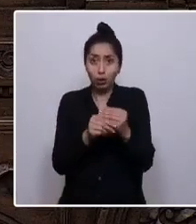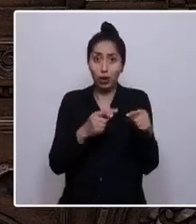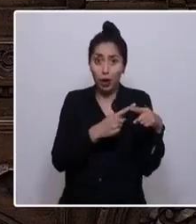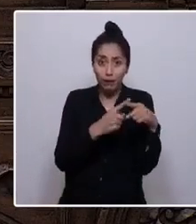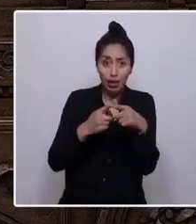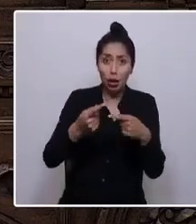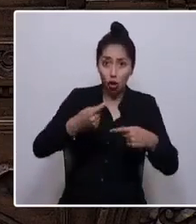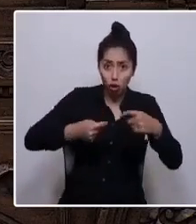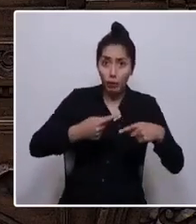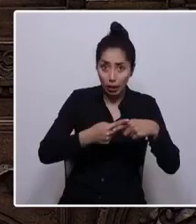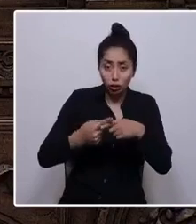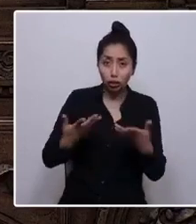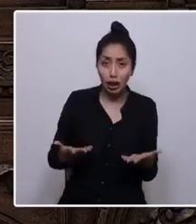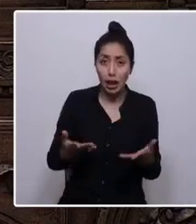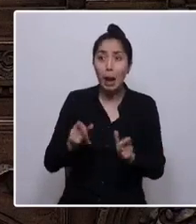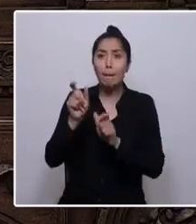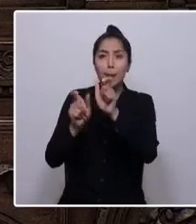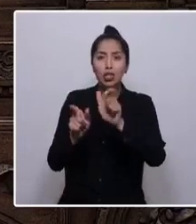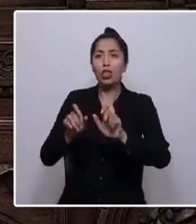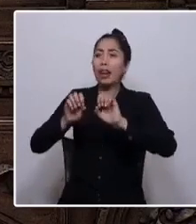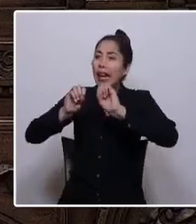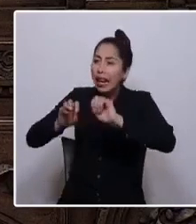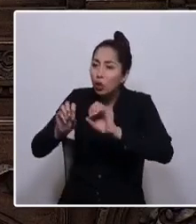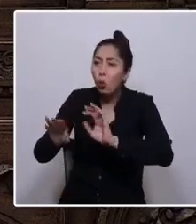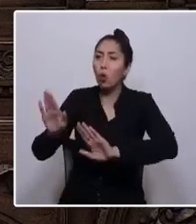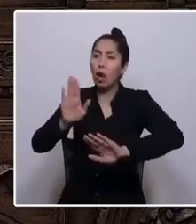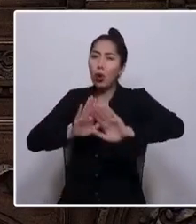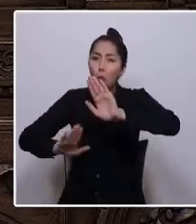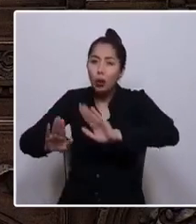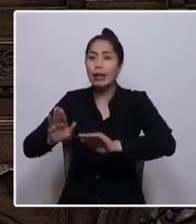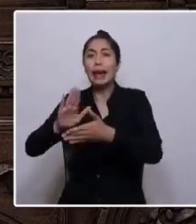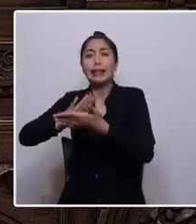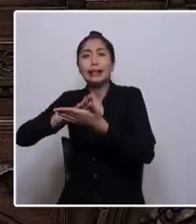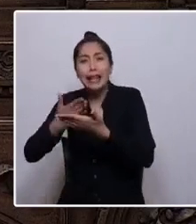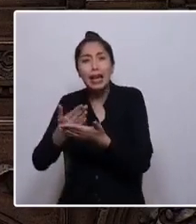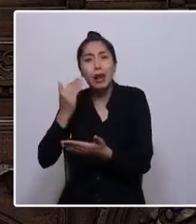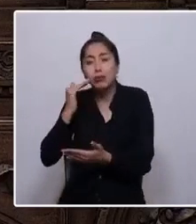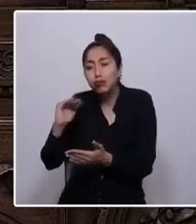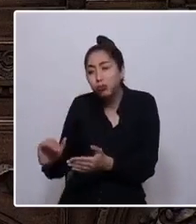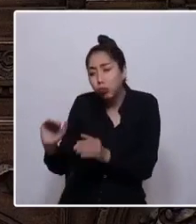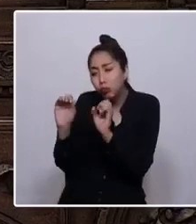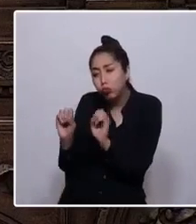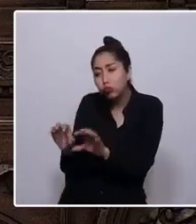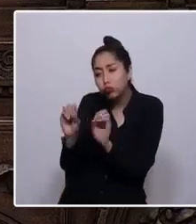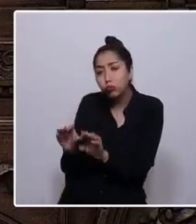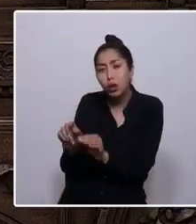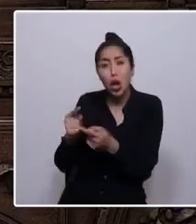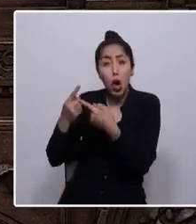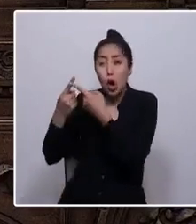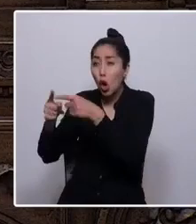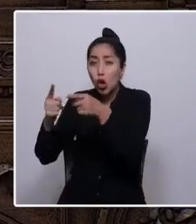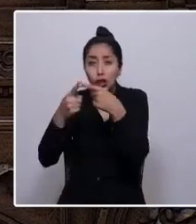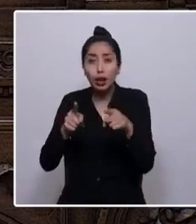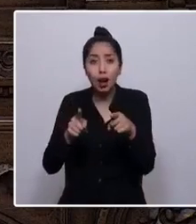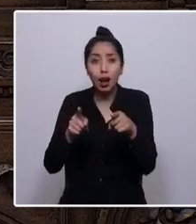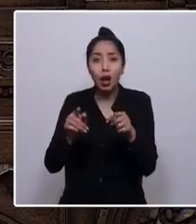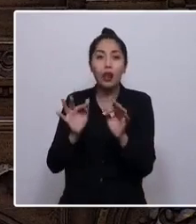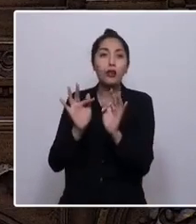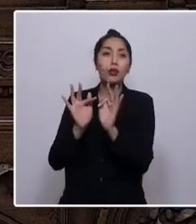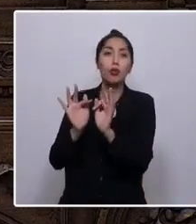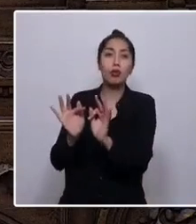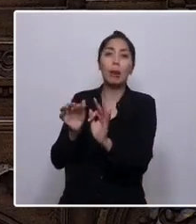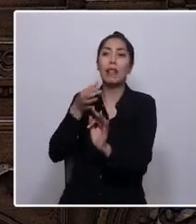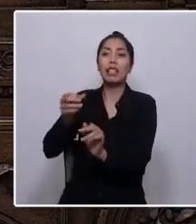personas que cuidan, educan, contienen, sanan, crían, entre tantas otras, nunca más serán negadas